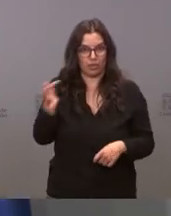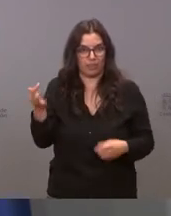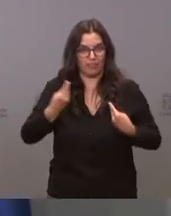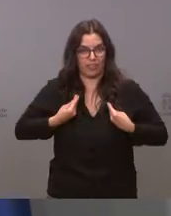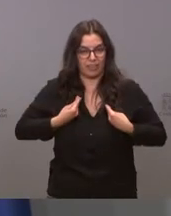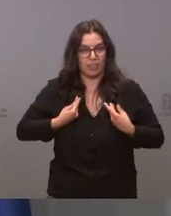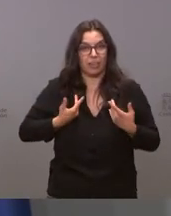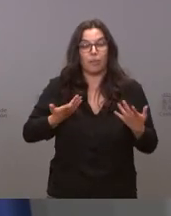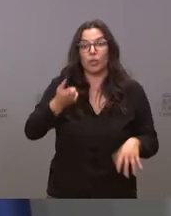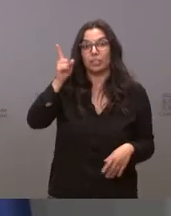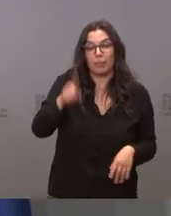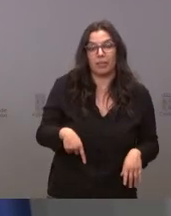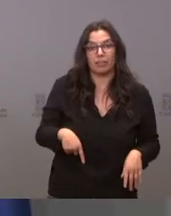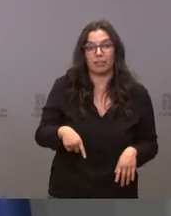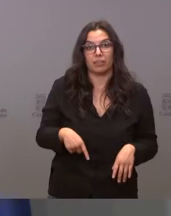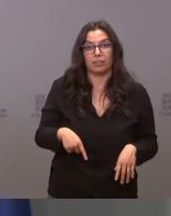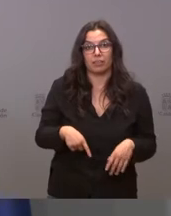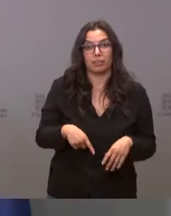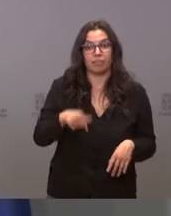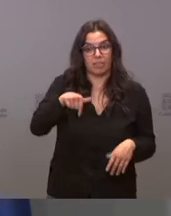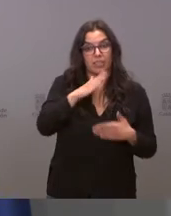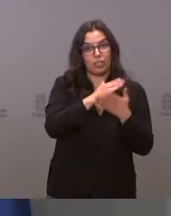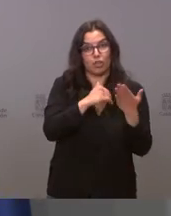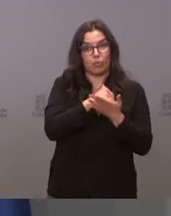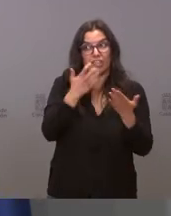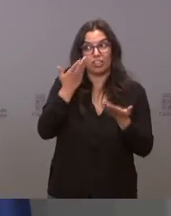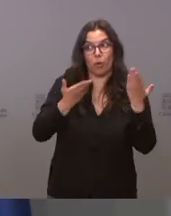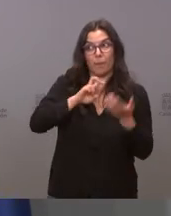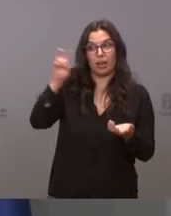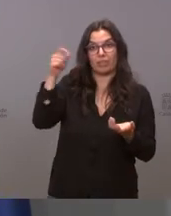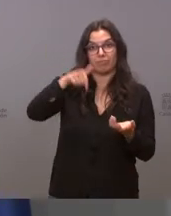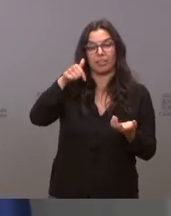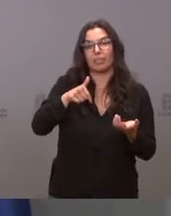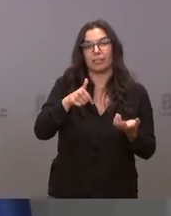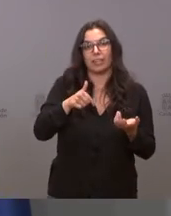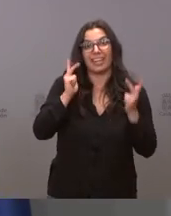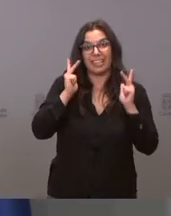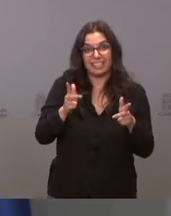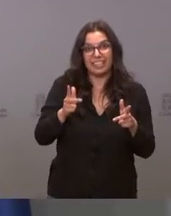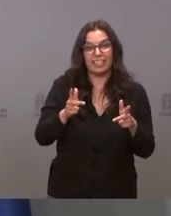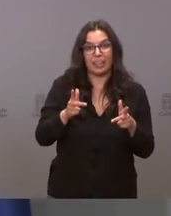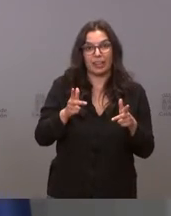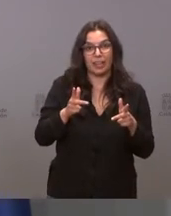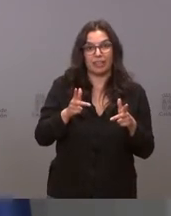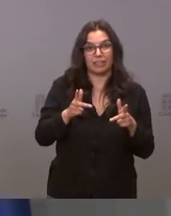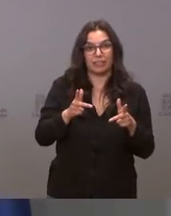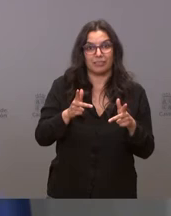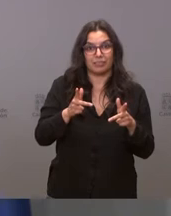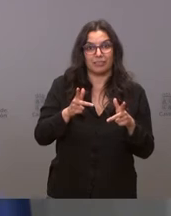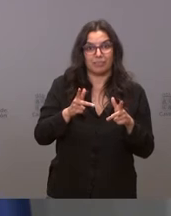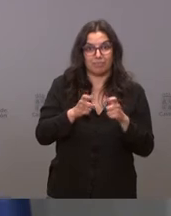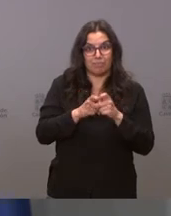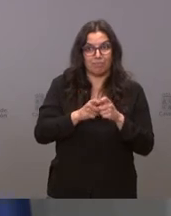pero es que también somos una de las comunidades que mayor número de residencias mayor cantidad de personal tiene